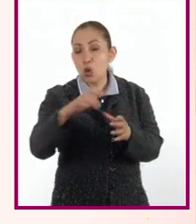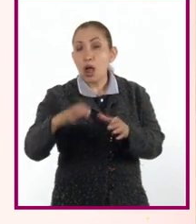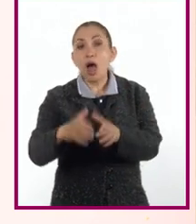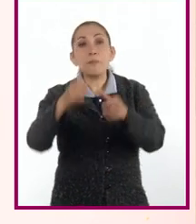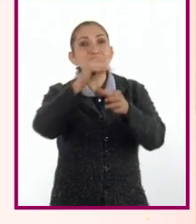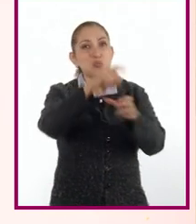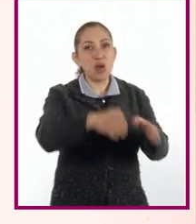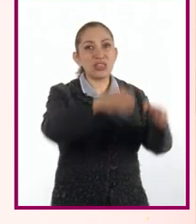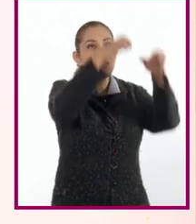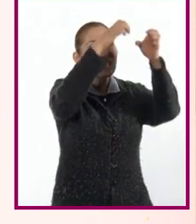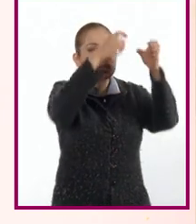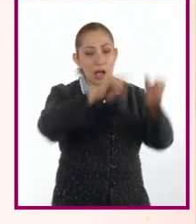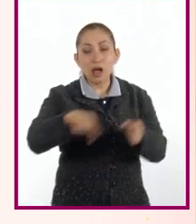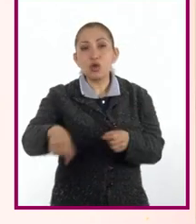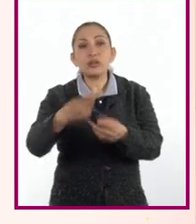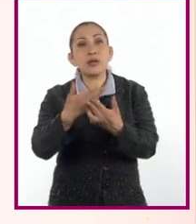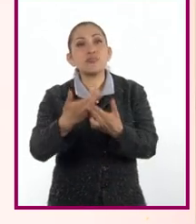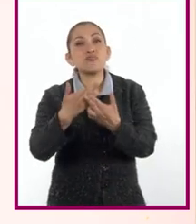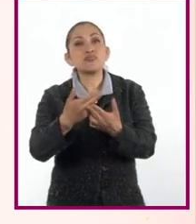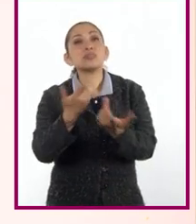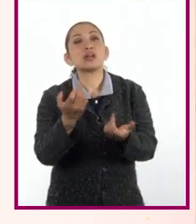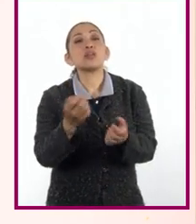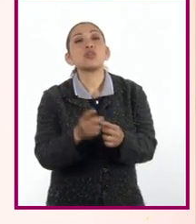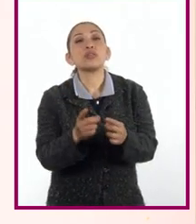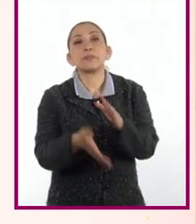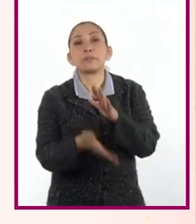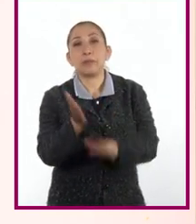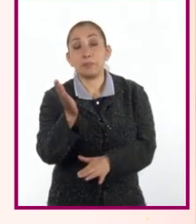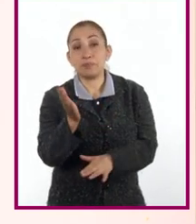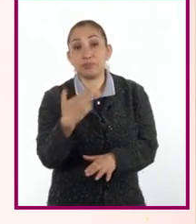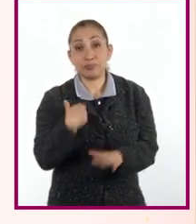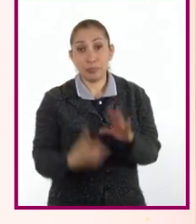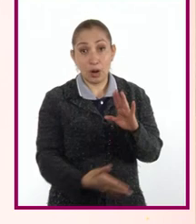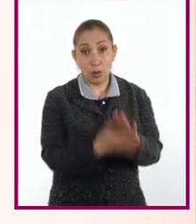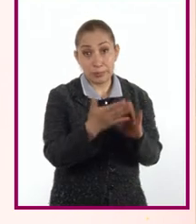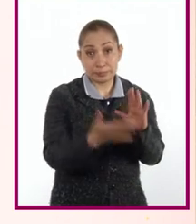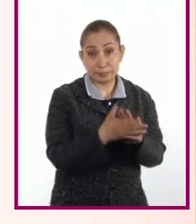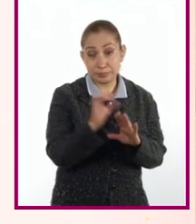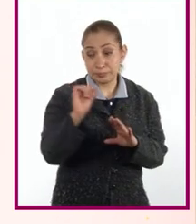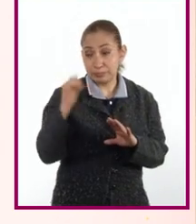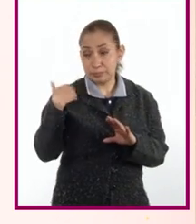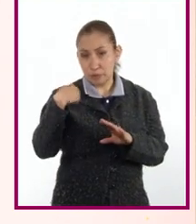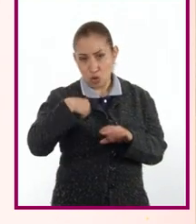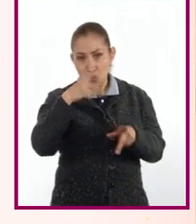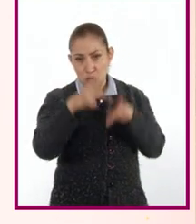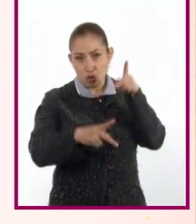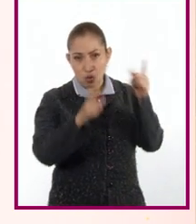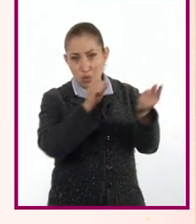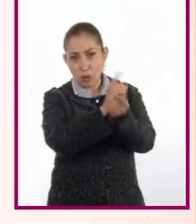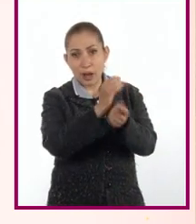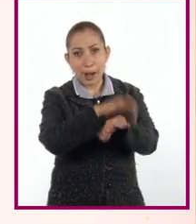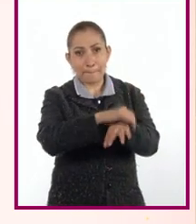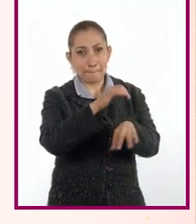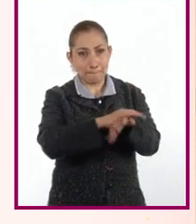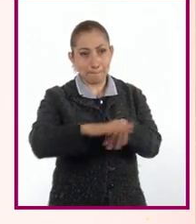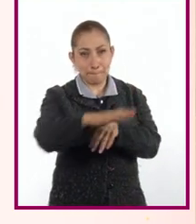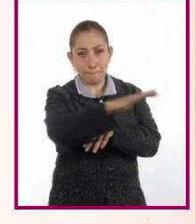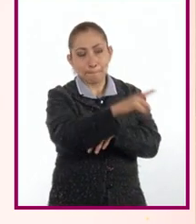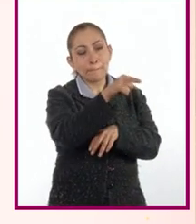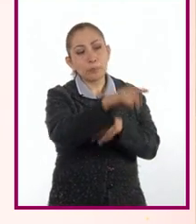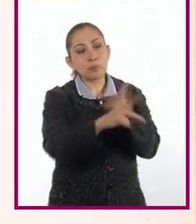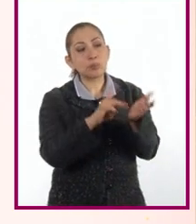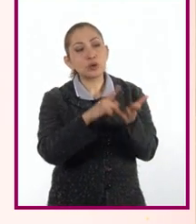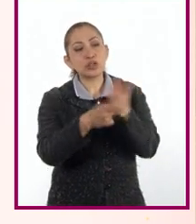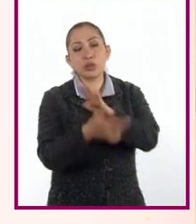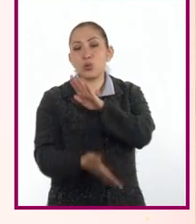construcción arquitectónicas. Hablando de construcciones, hace unos días platicaba con unos amigos sobre un